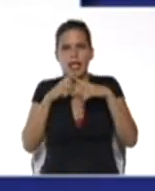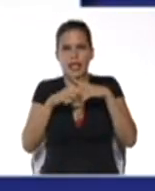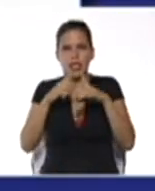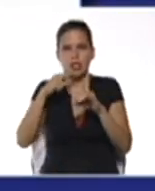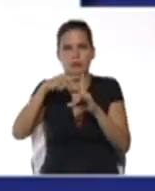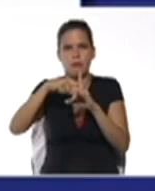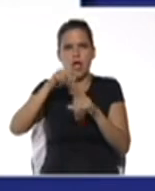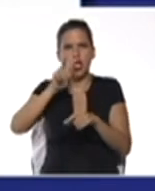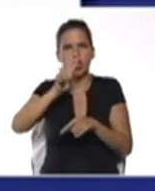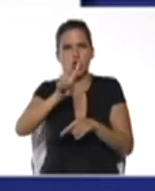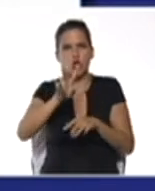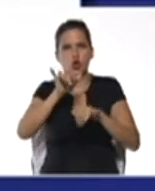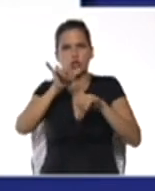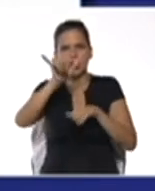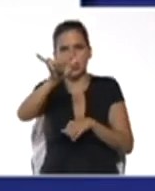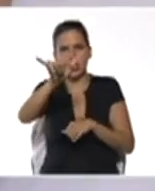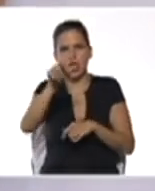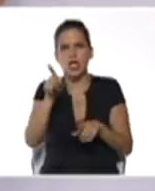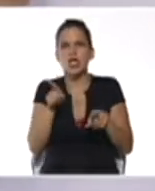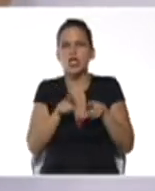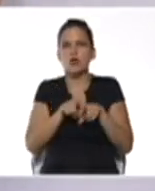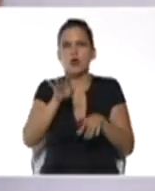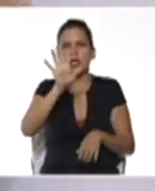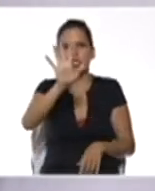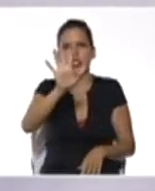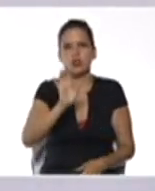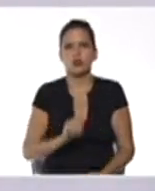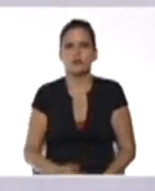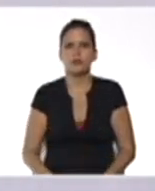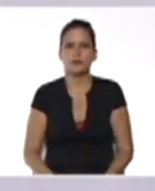y, igual a 5,